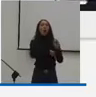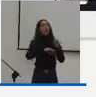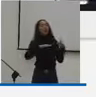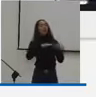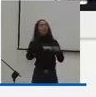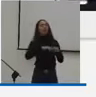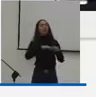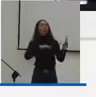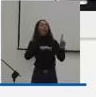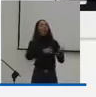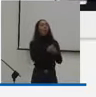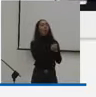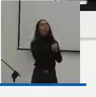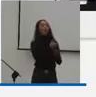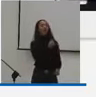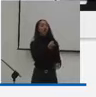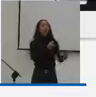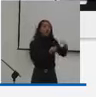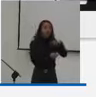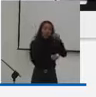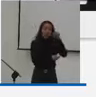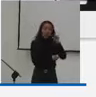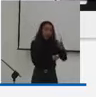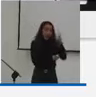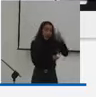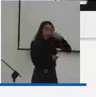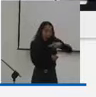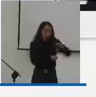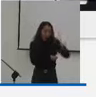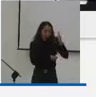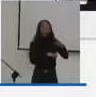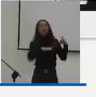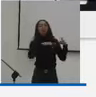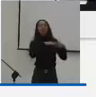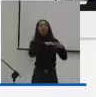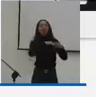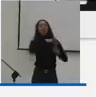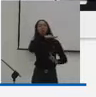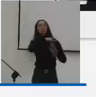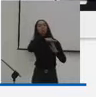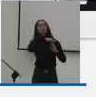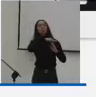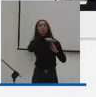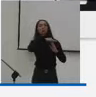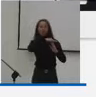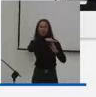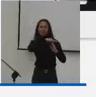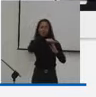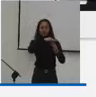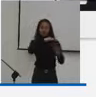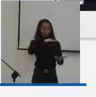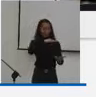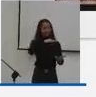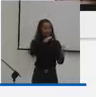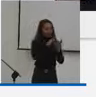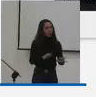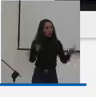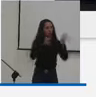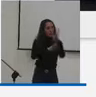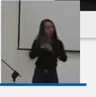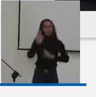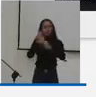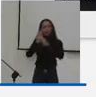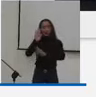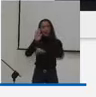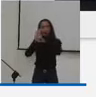sus contratos de apoyo, patrocinio, y me gustaría que eso se tuviera en cuenta dentro de este proyecto de ley. Igualmente, gustaría, dentro